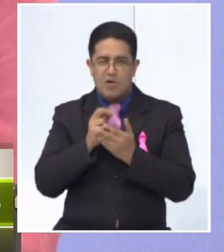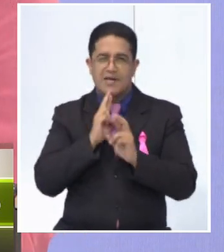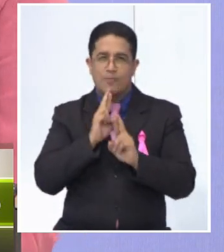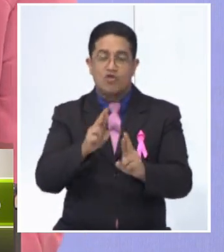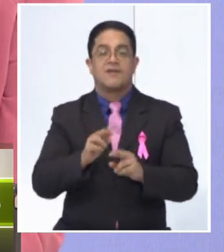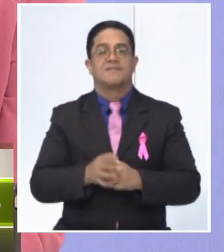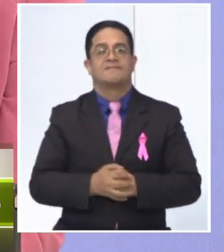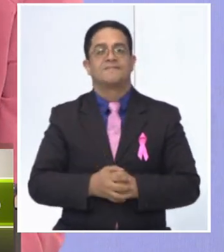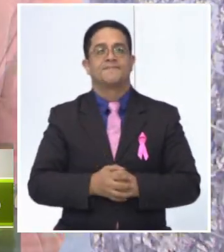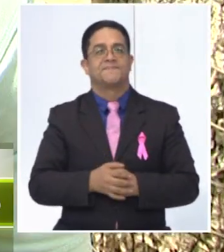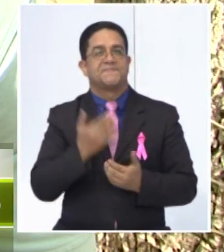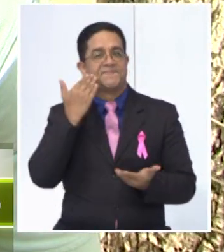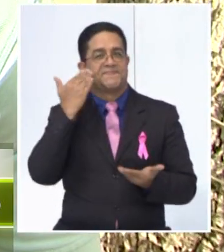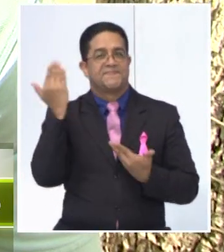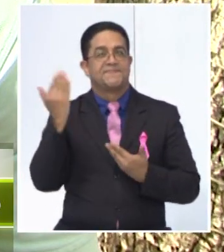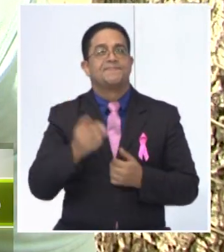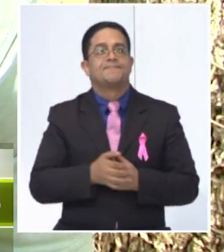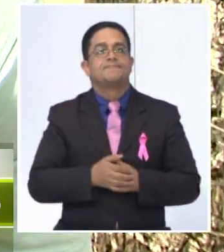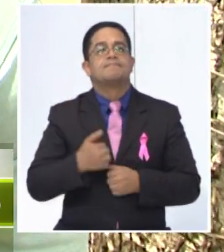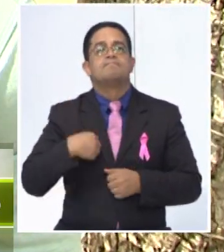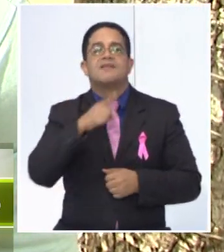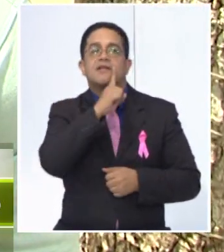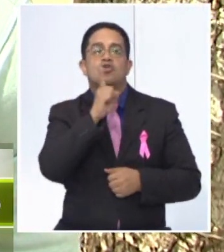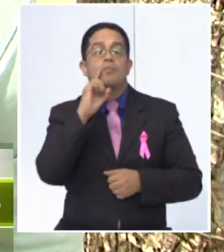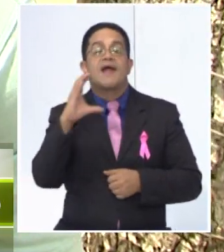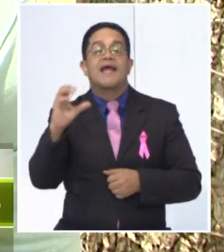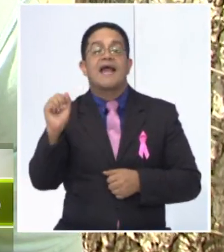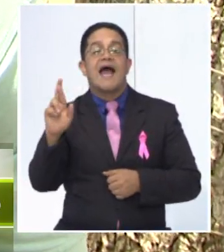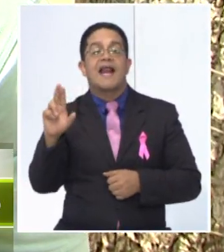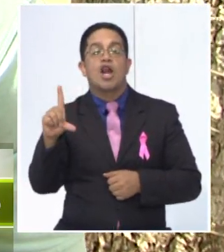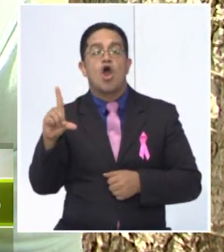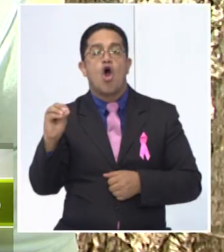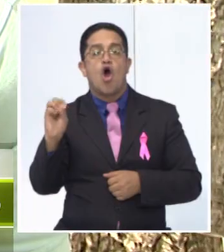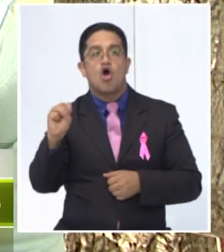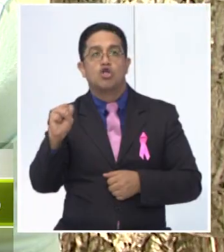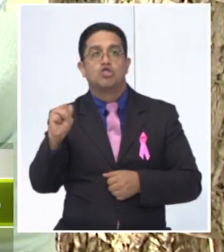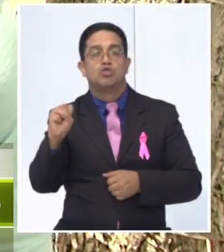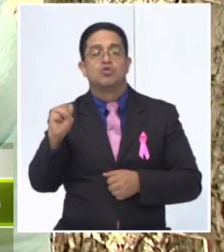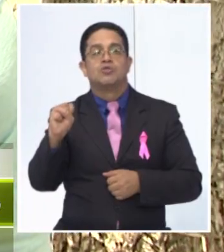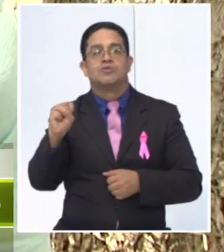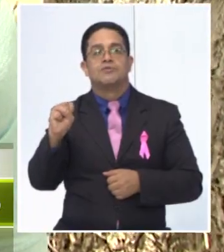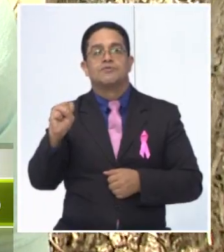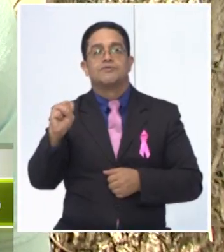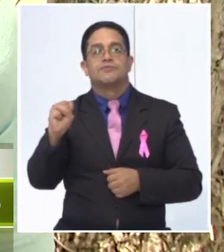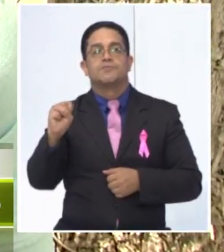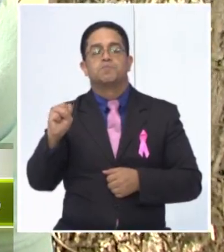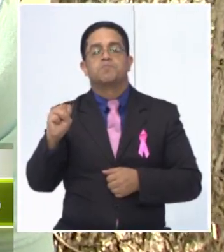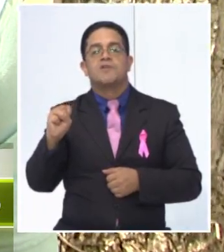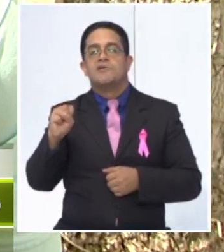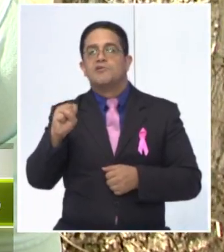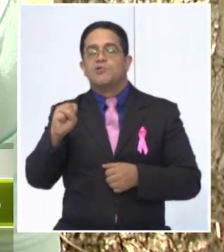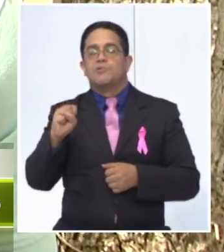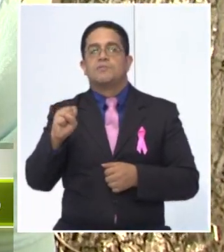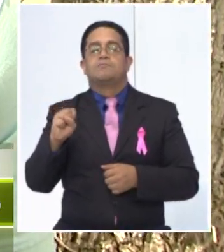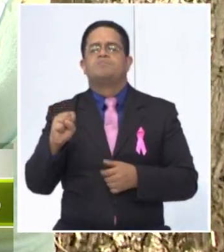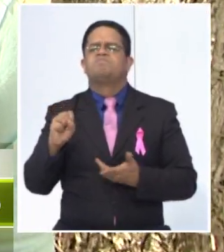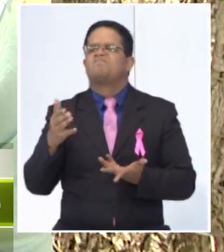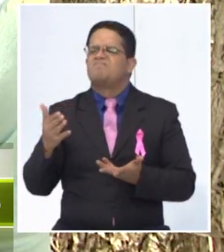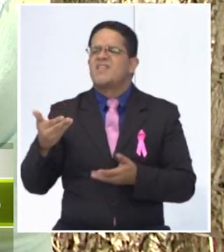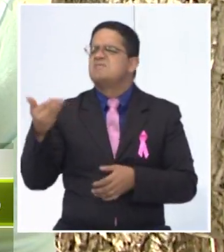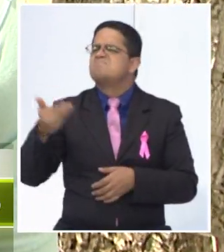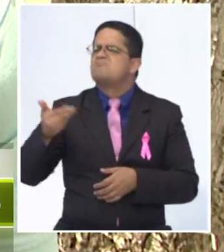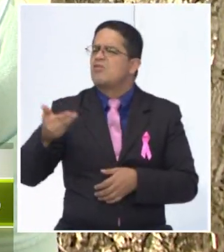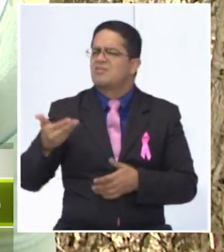Ok. Mi nombre es Carlos Luce. ¿Qué tan importante